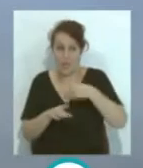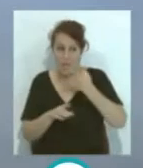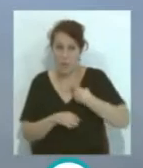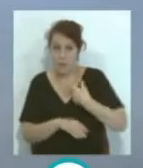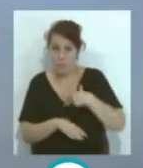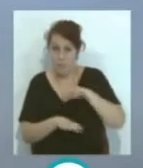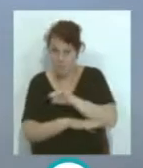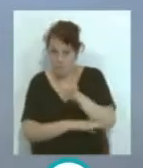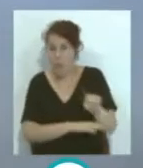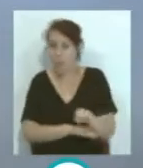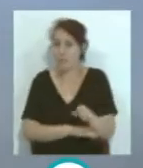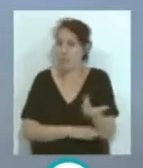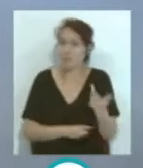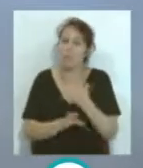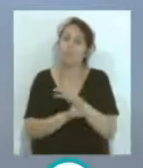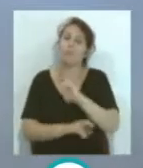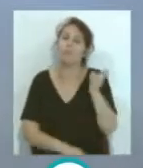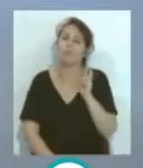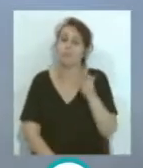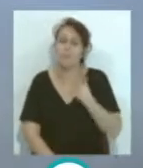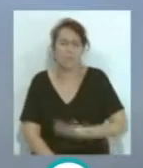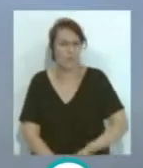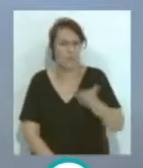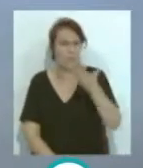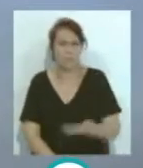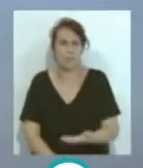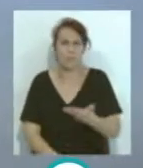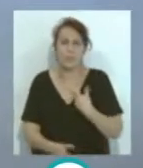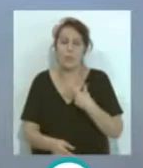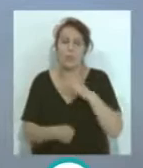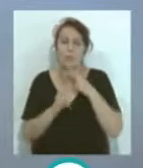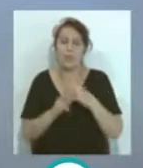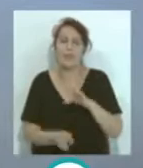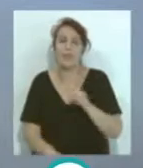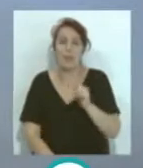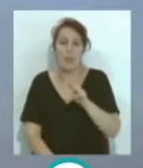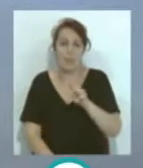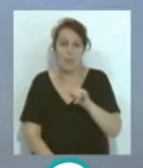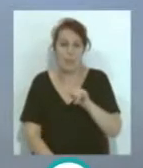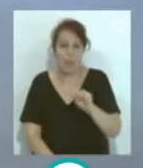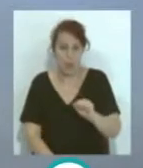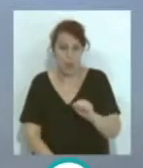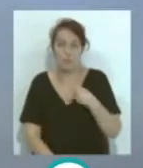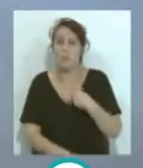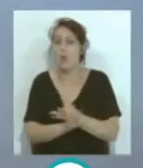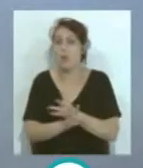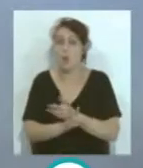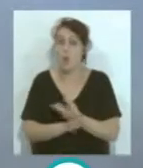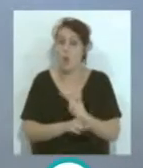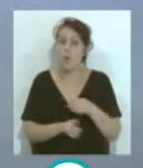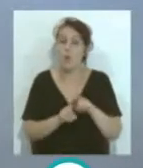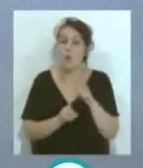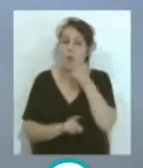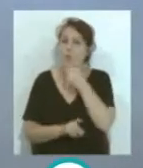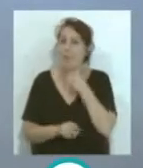...o sea que... ...hay otro jugador también me parece importantísimo... ...es Tapia, el peruano... ...un jugador que es un poco el... ...el José